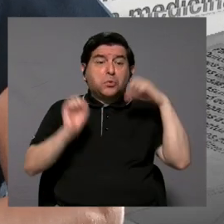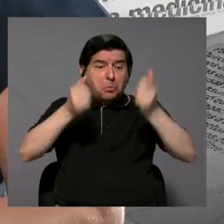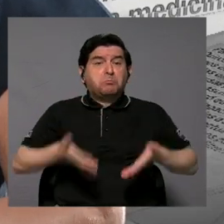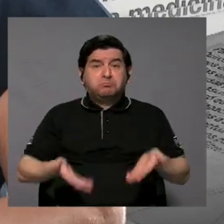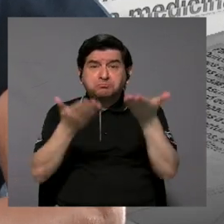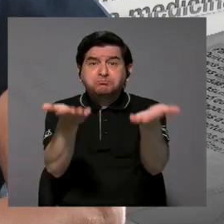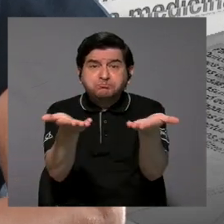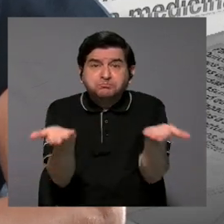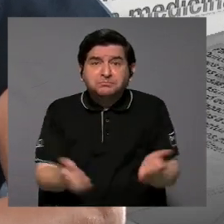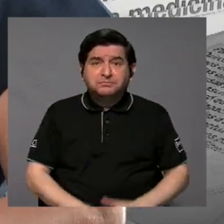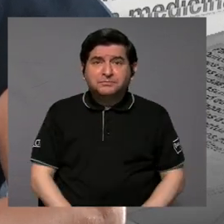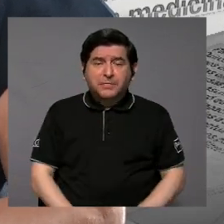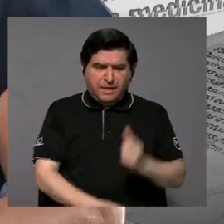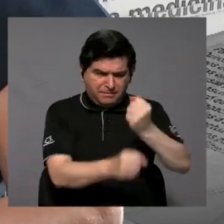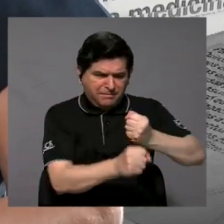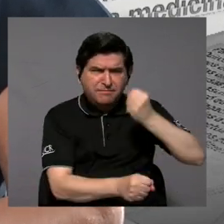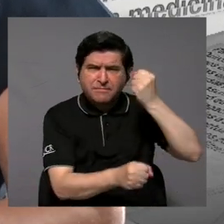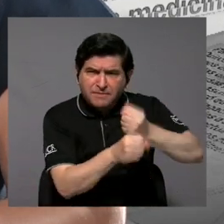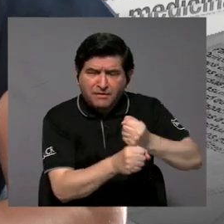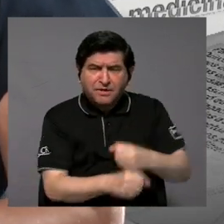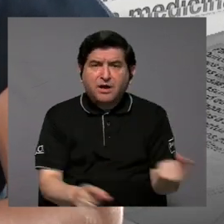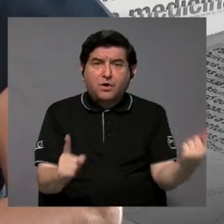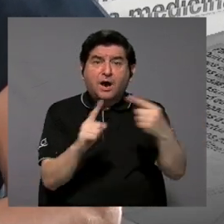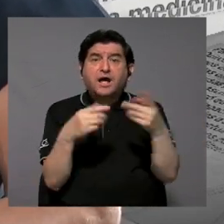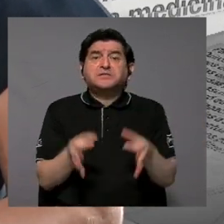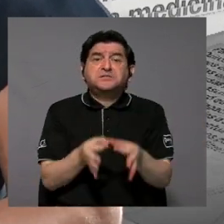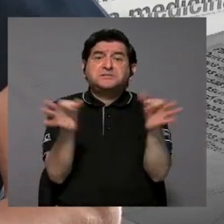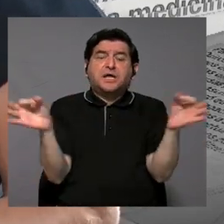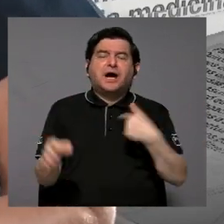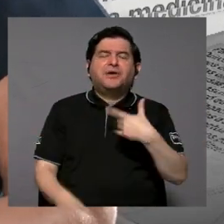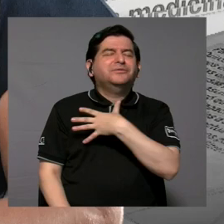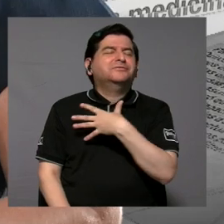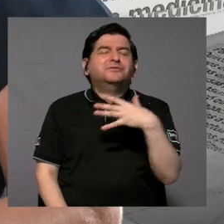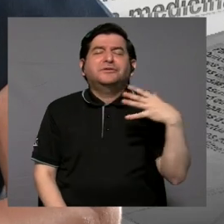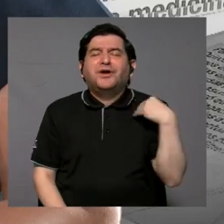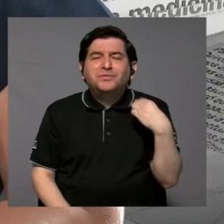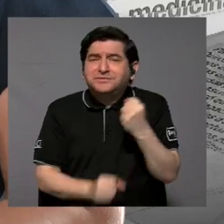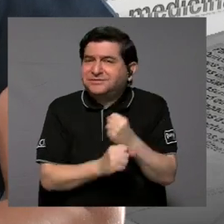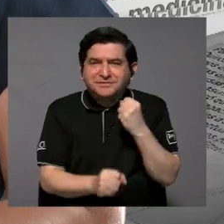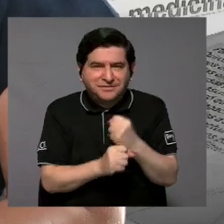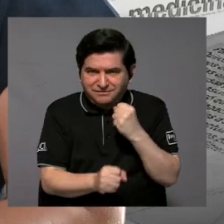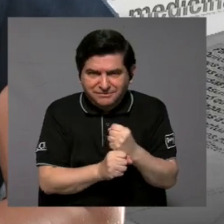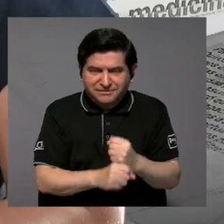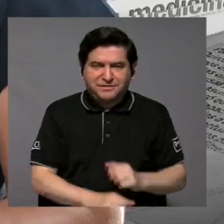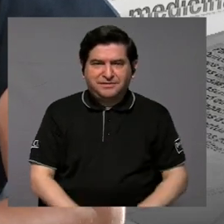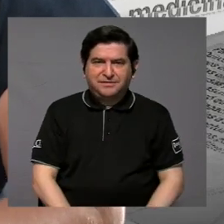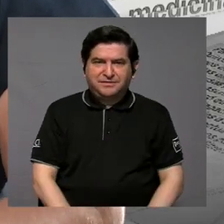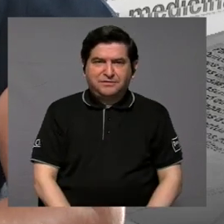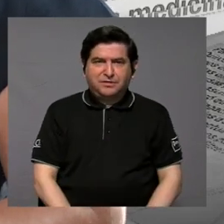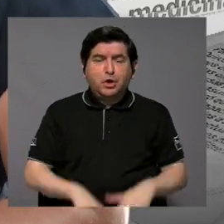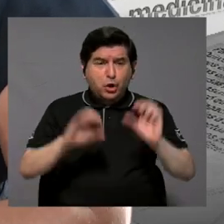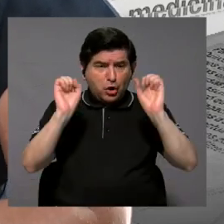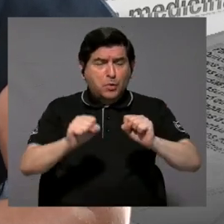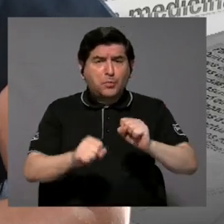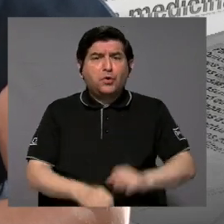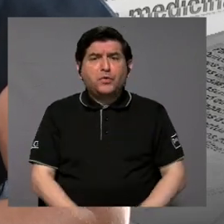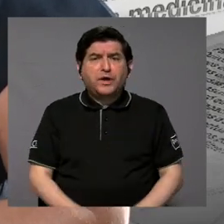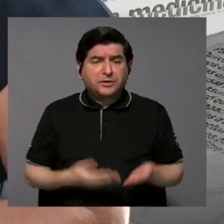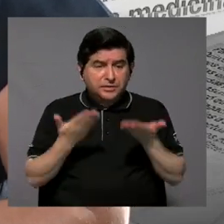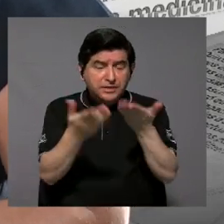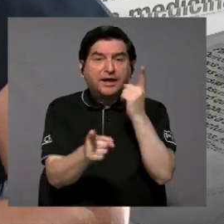puede brindar, ¿verdad? Ese trabajo, incluso hasta doloren, porque a uno le gusta eso que hace, ¿verdad? Y, pues, darlo como